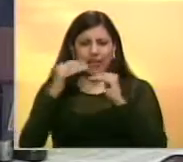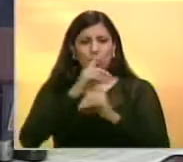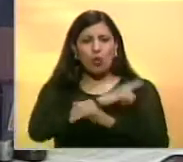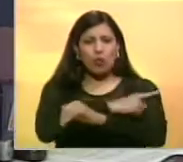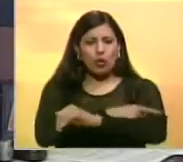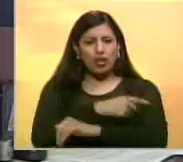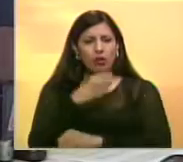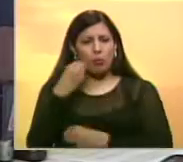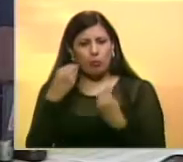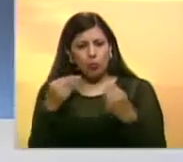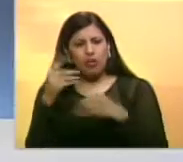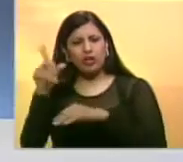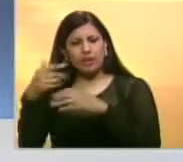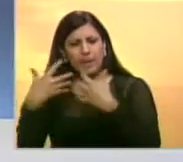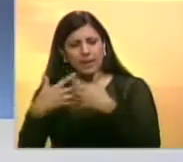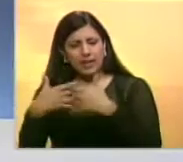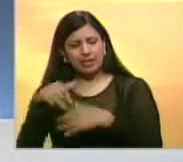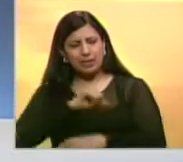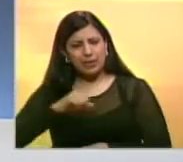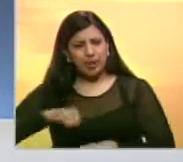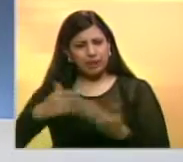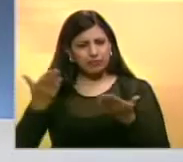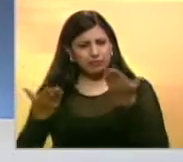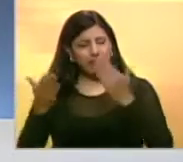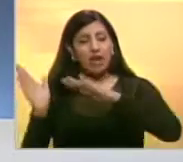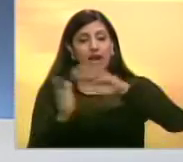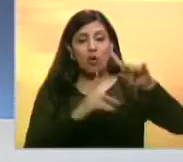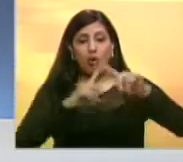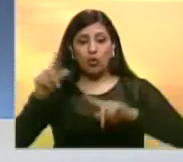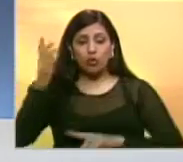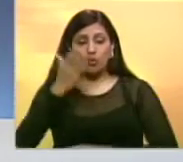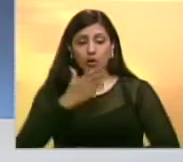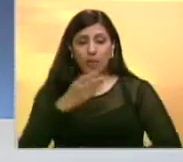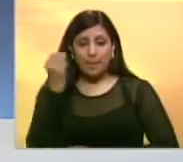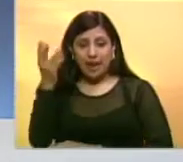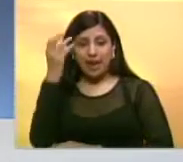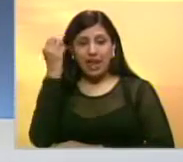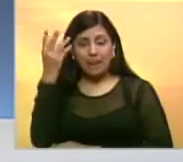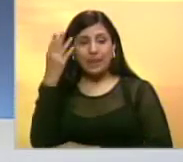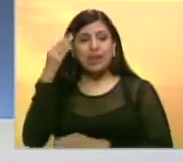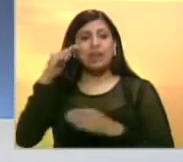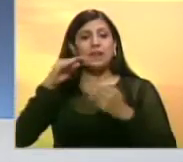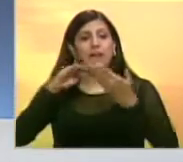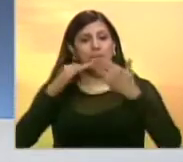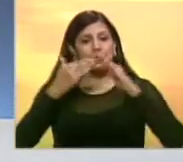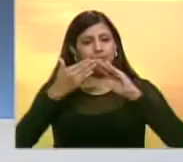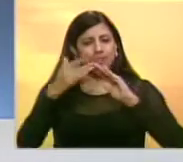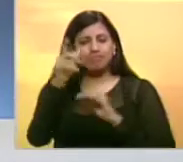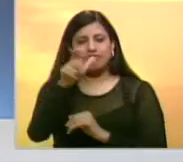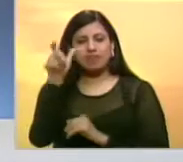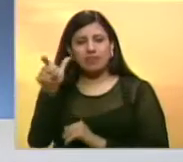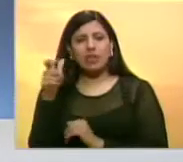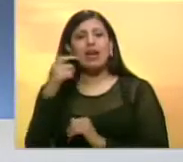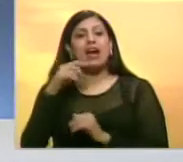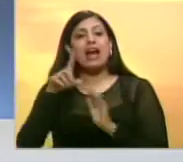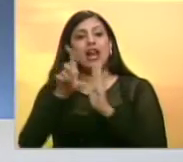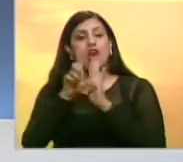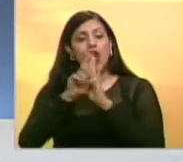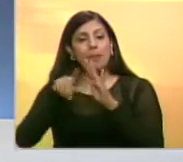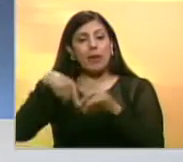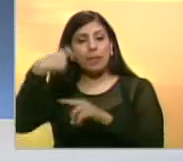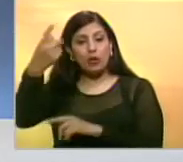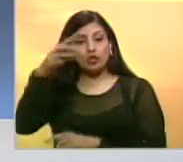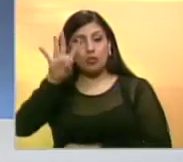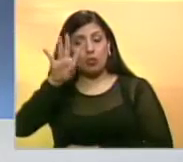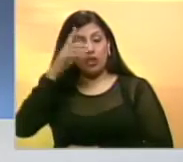poderes públicos. El Parlamento Nacional Comunal introducirá una propuesta de reglamento interno el próximo 4 de